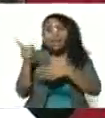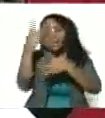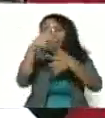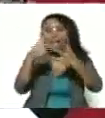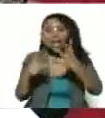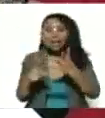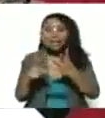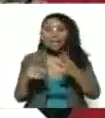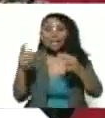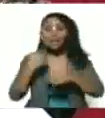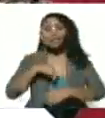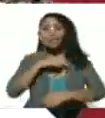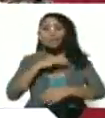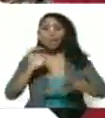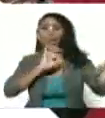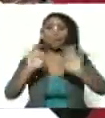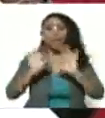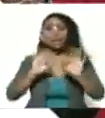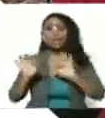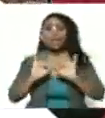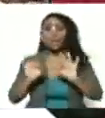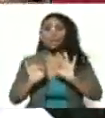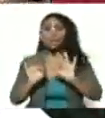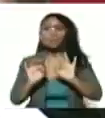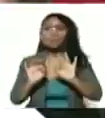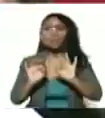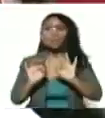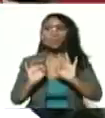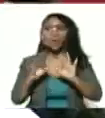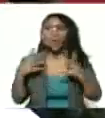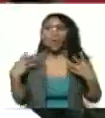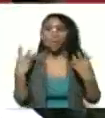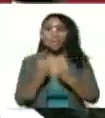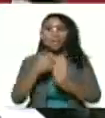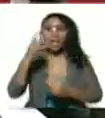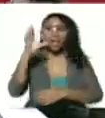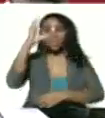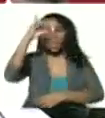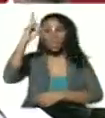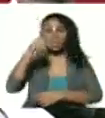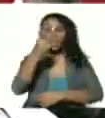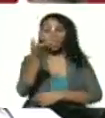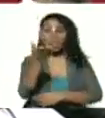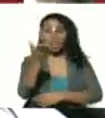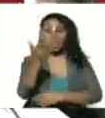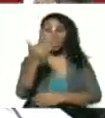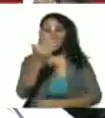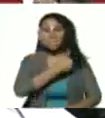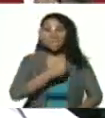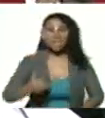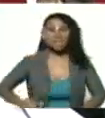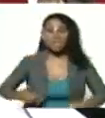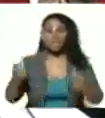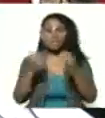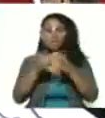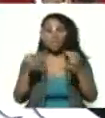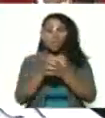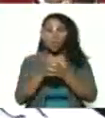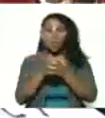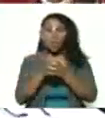delta nosotros estamos preparando compañera Delsi usted es presidenta de la comisión presidencial